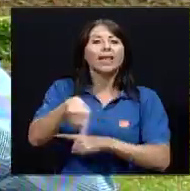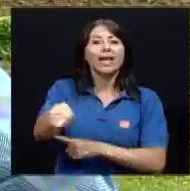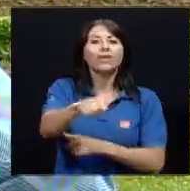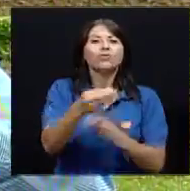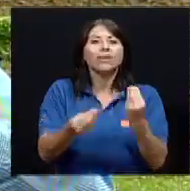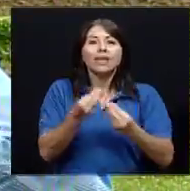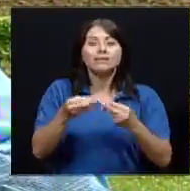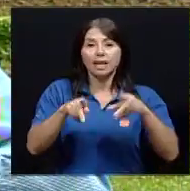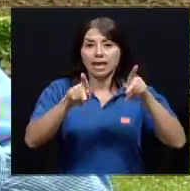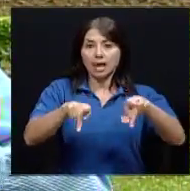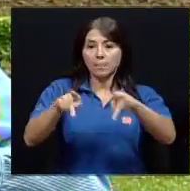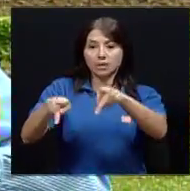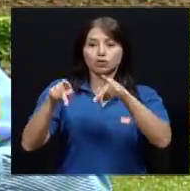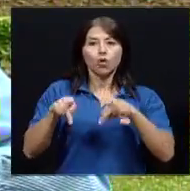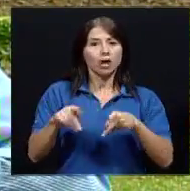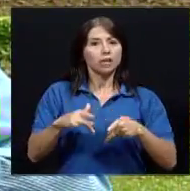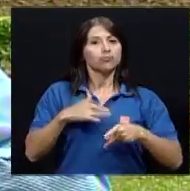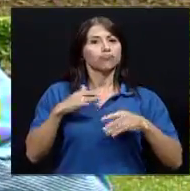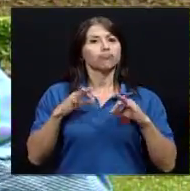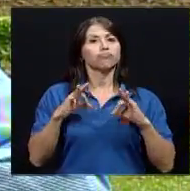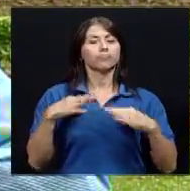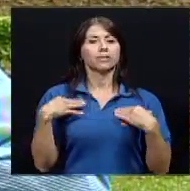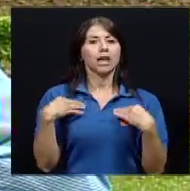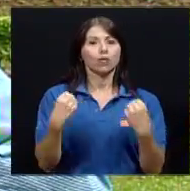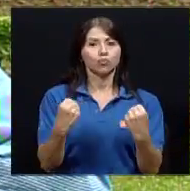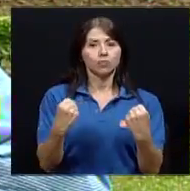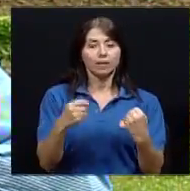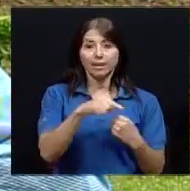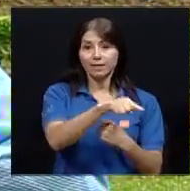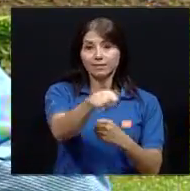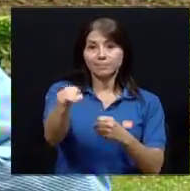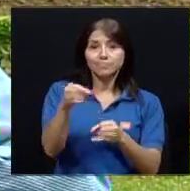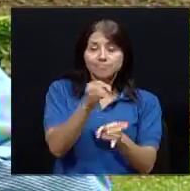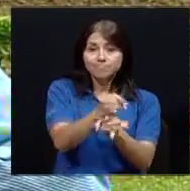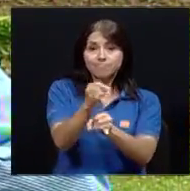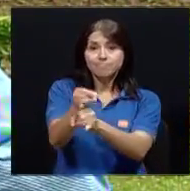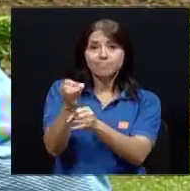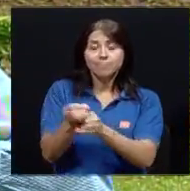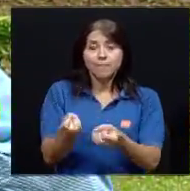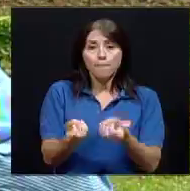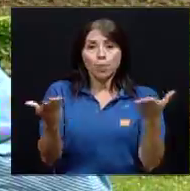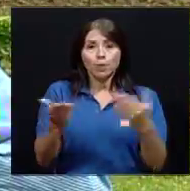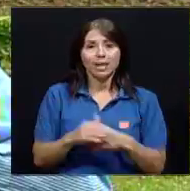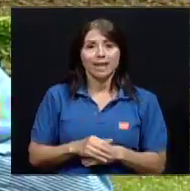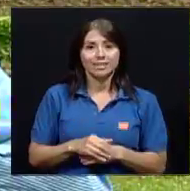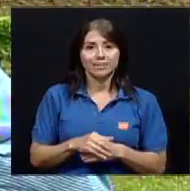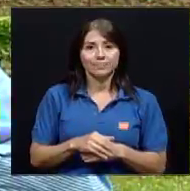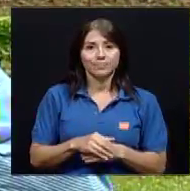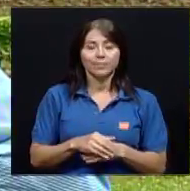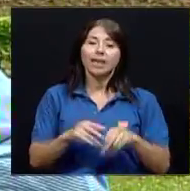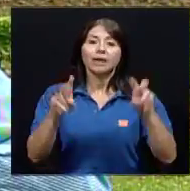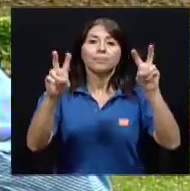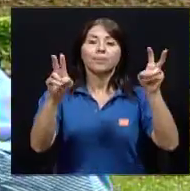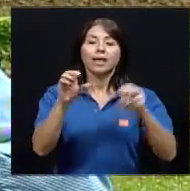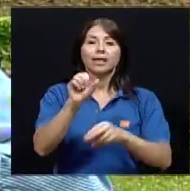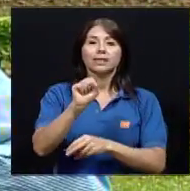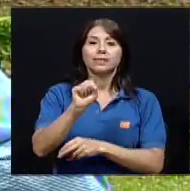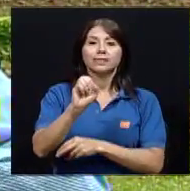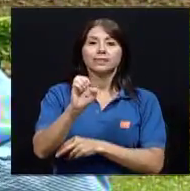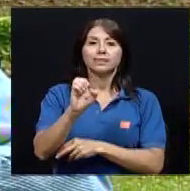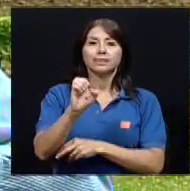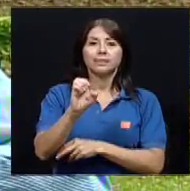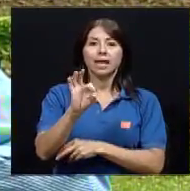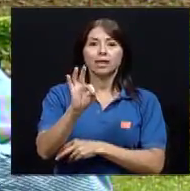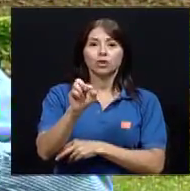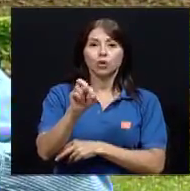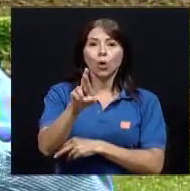y que son públicas, básicamente. La conformación del sector salud varía de gobierno en